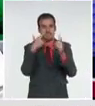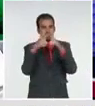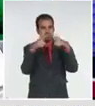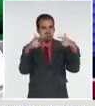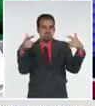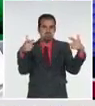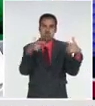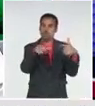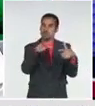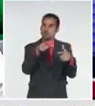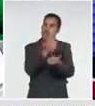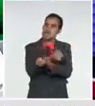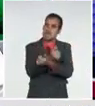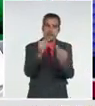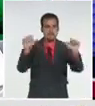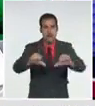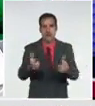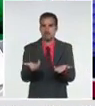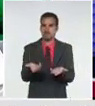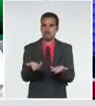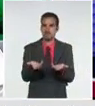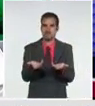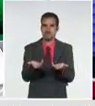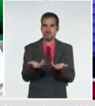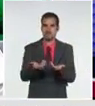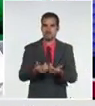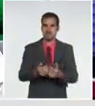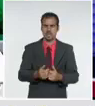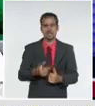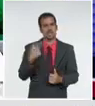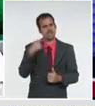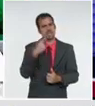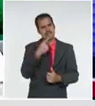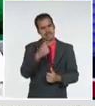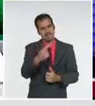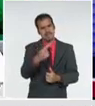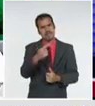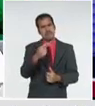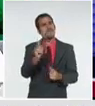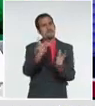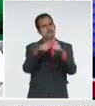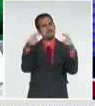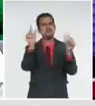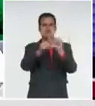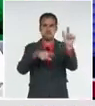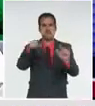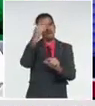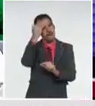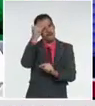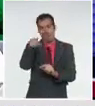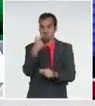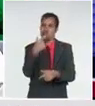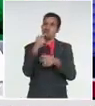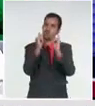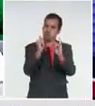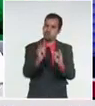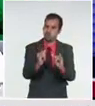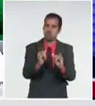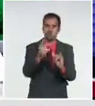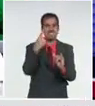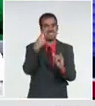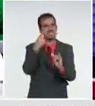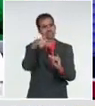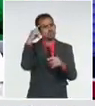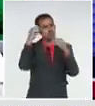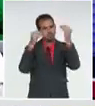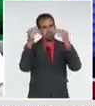tengo que decir que muchas personas nos siguen, muchas personas agradecen la información y vemos su preocupación. Hoy cumple